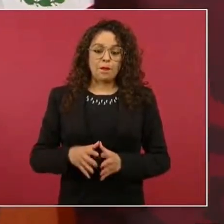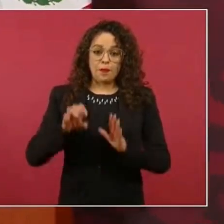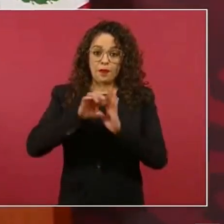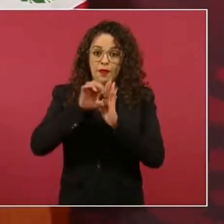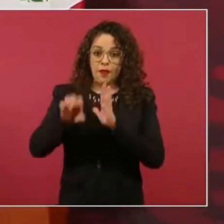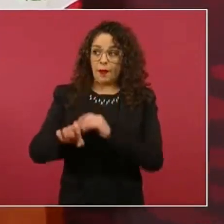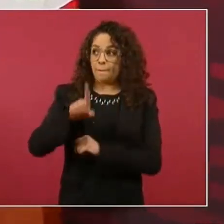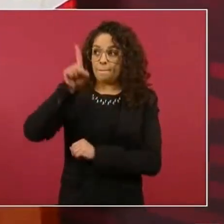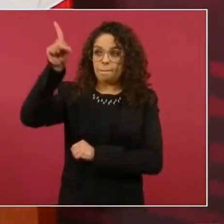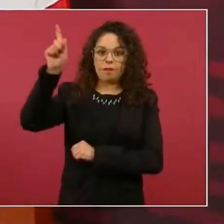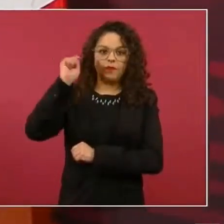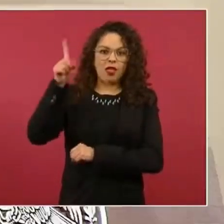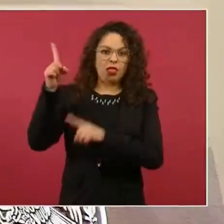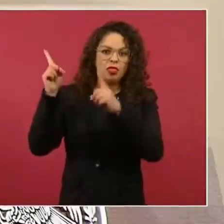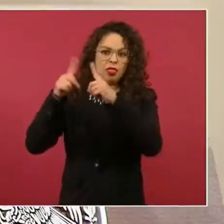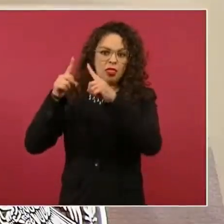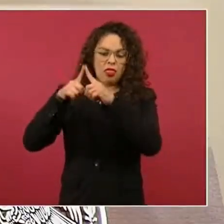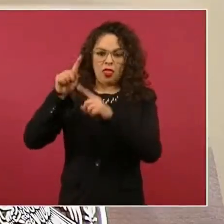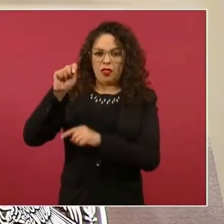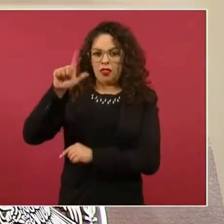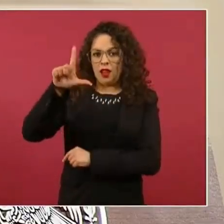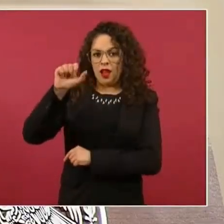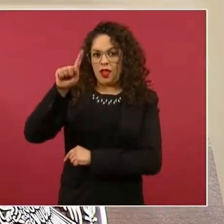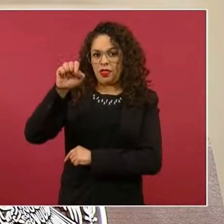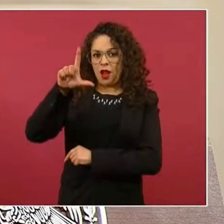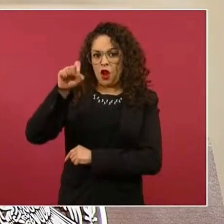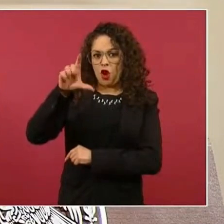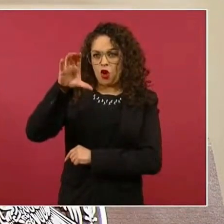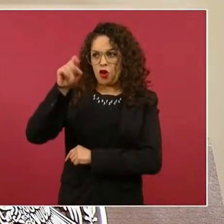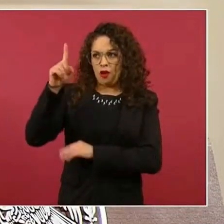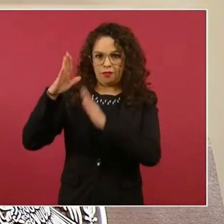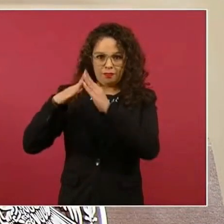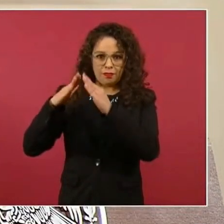fueron miembros del Estado Mayor Presidencial